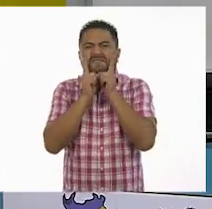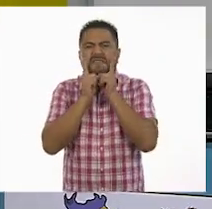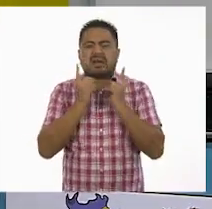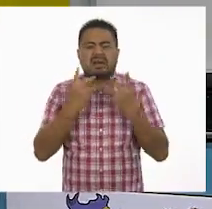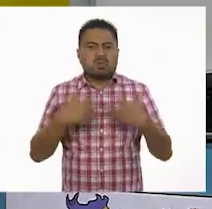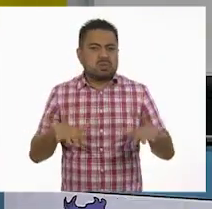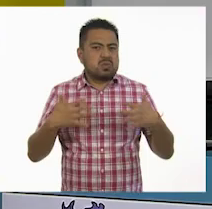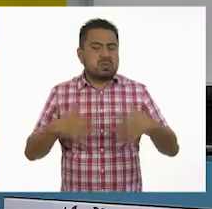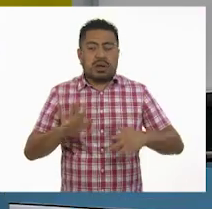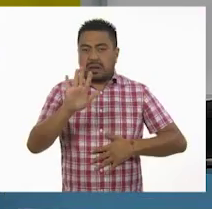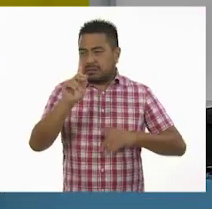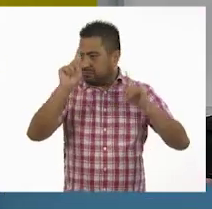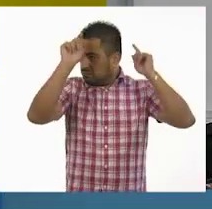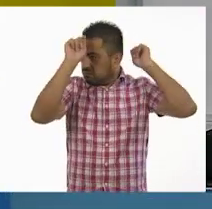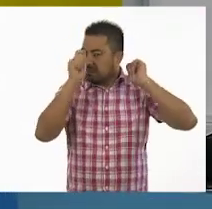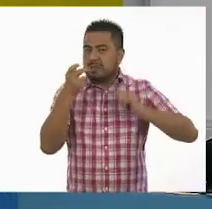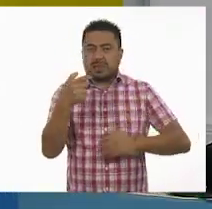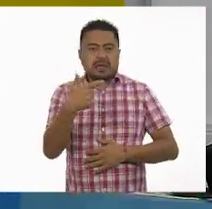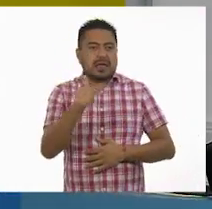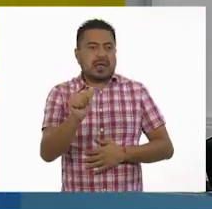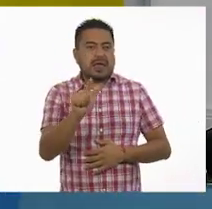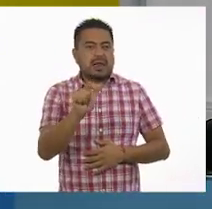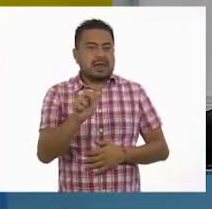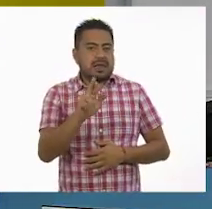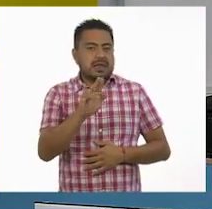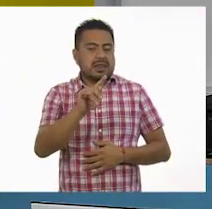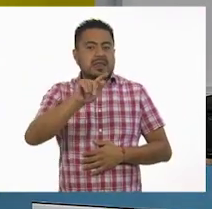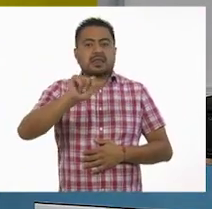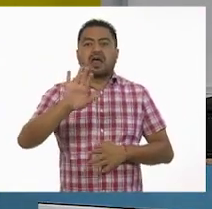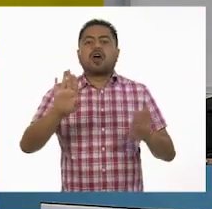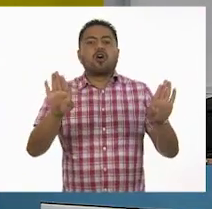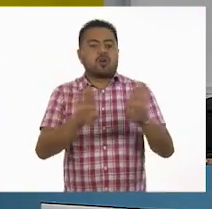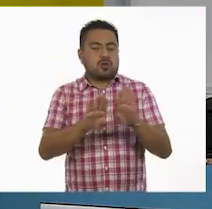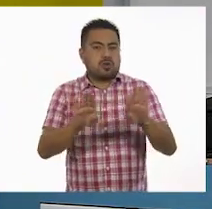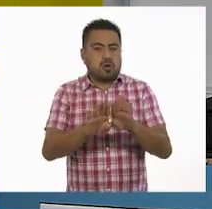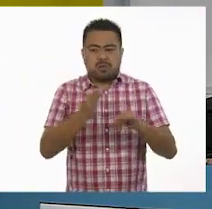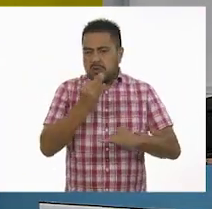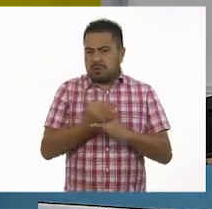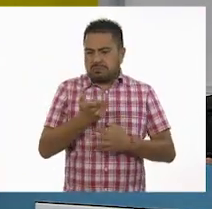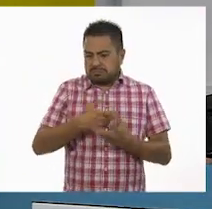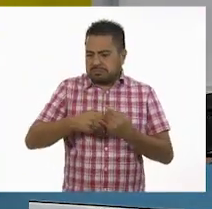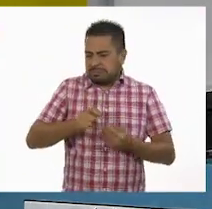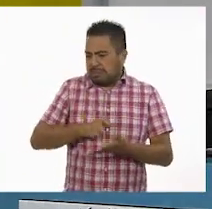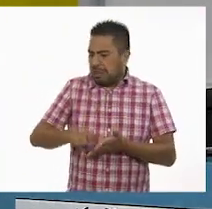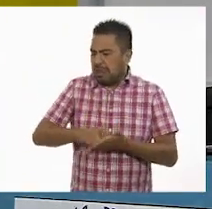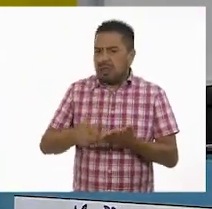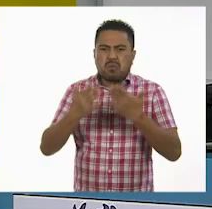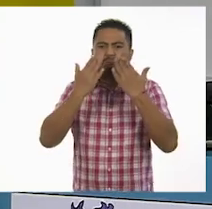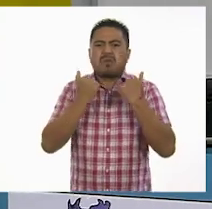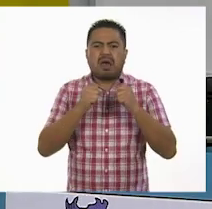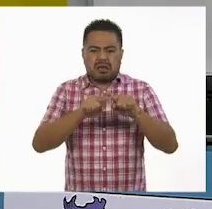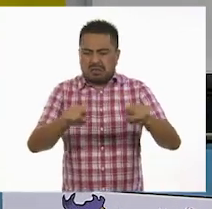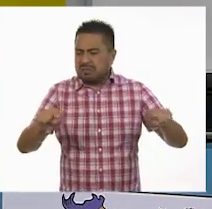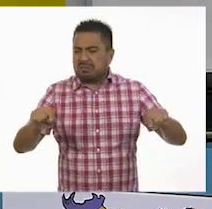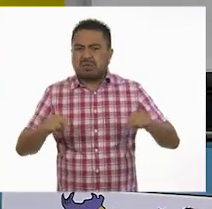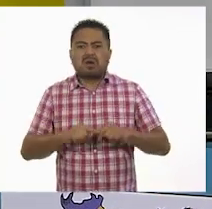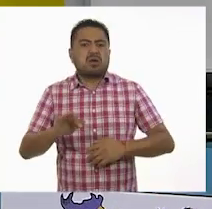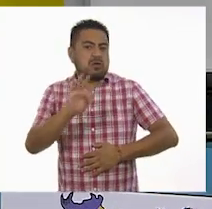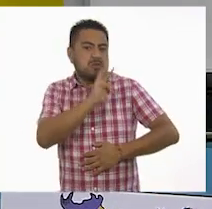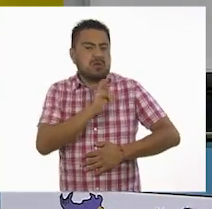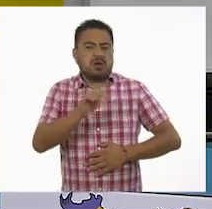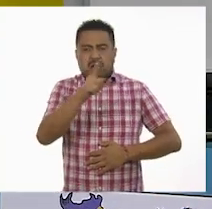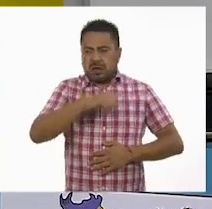este sombrero para Galerita. para Galerita. Para Galerita. Bueno, y como no necesitamos gran inversión de vestuario y escenografía, podemos